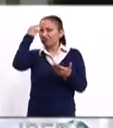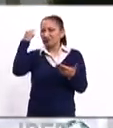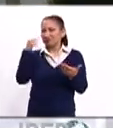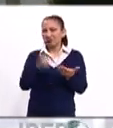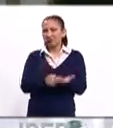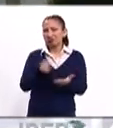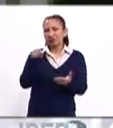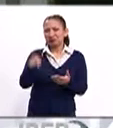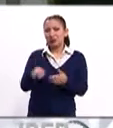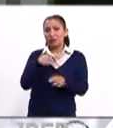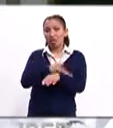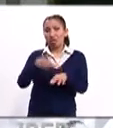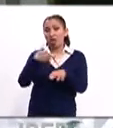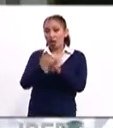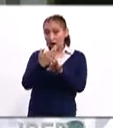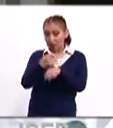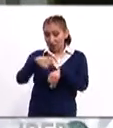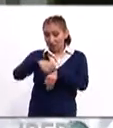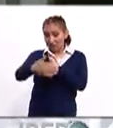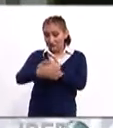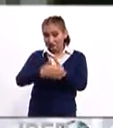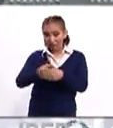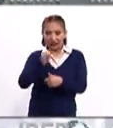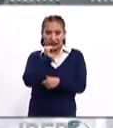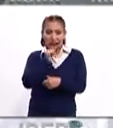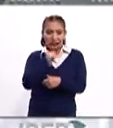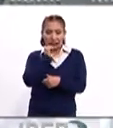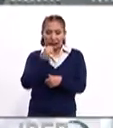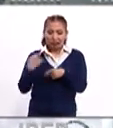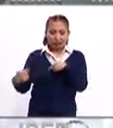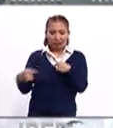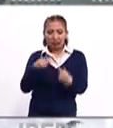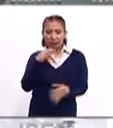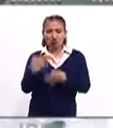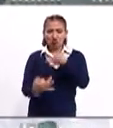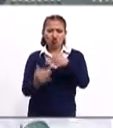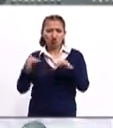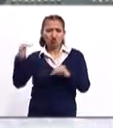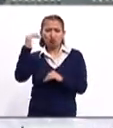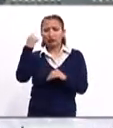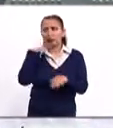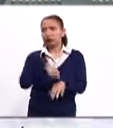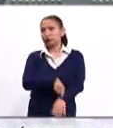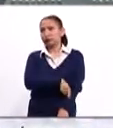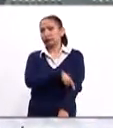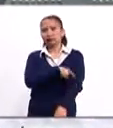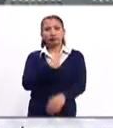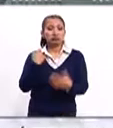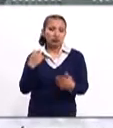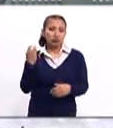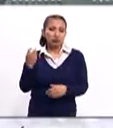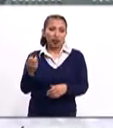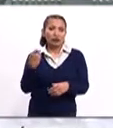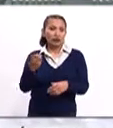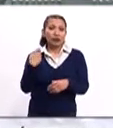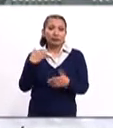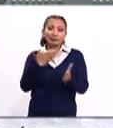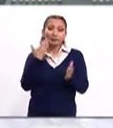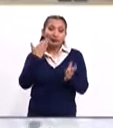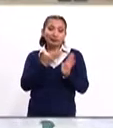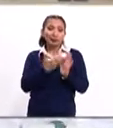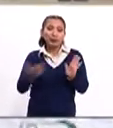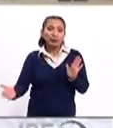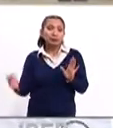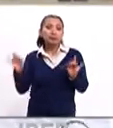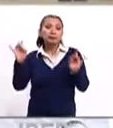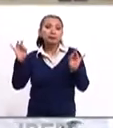que tenga una solución ahorita a corto plazo. La batalla en los tribunales va a ser larga y bueno, pues justamente en este tiempo se